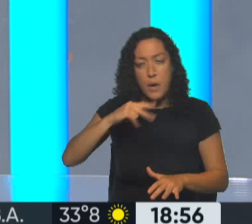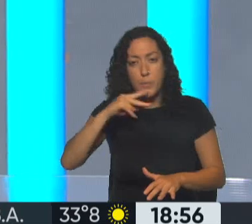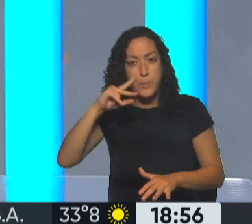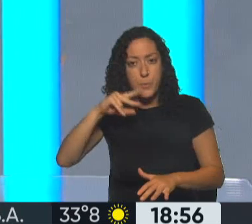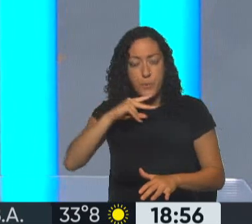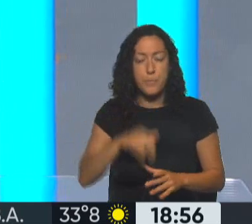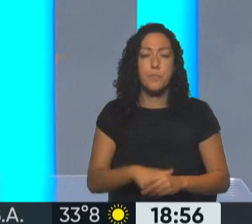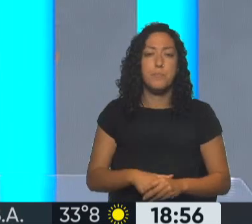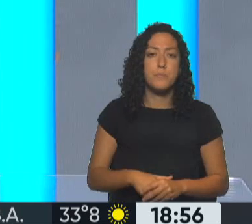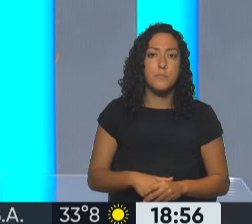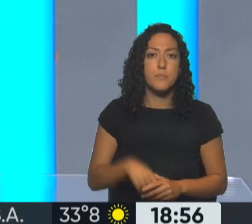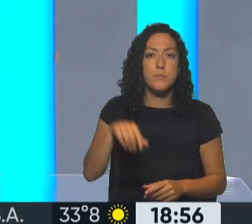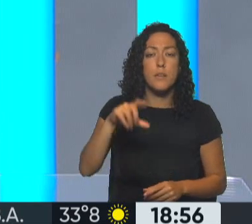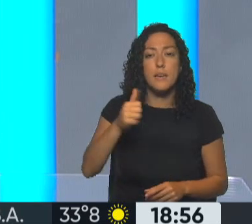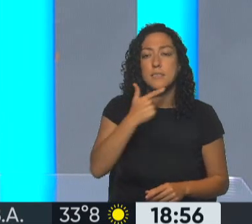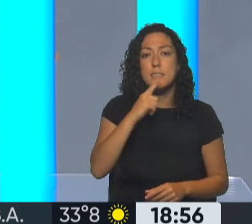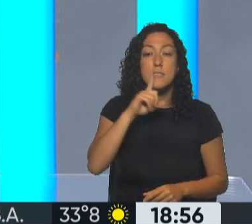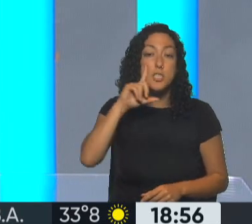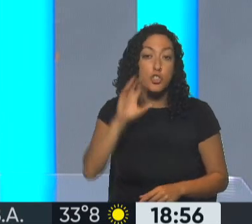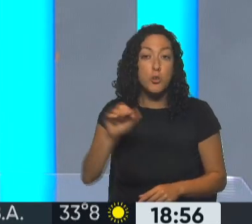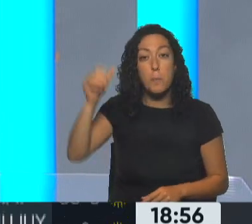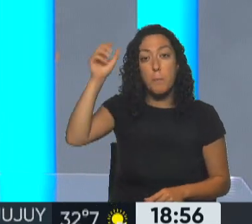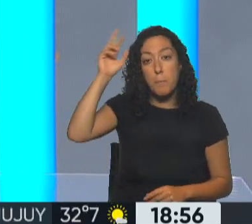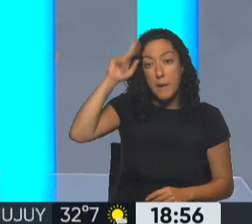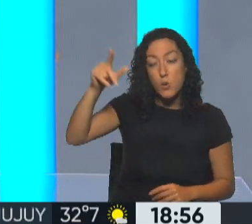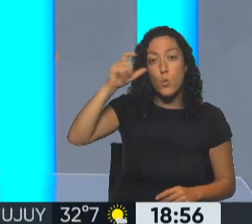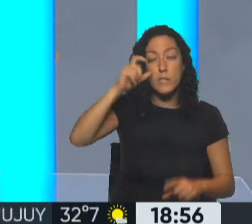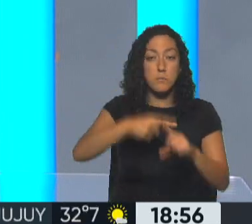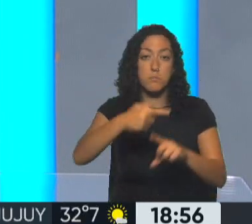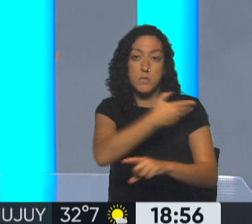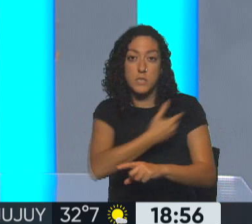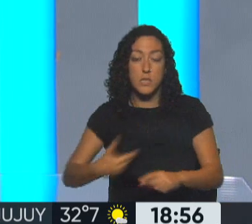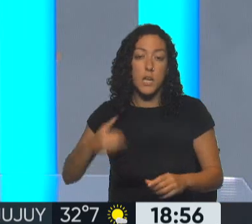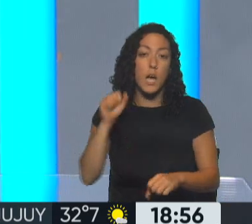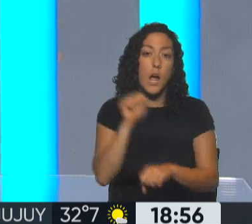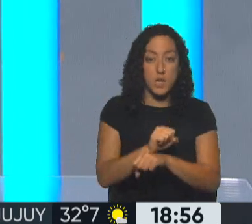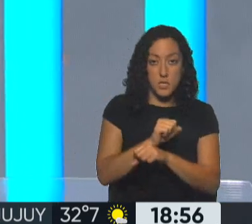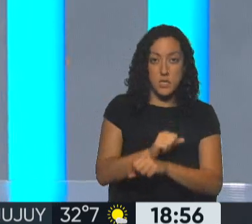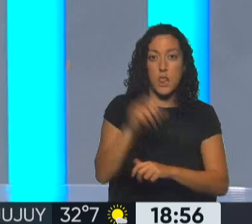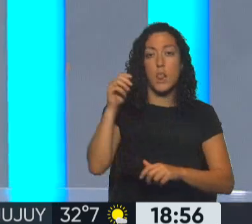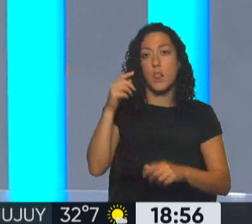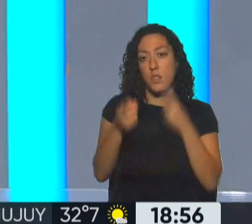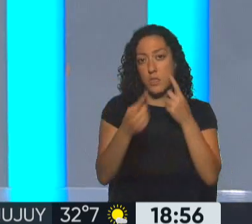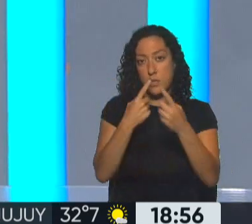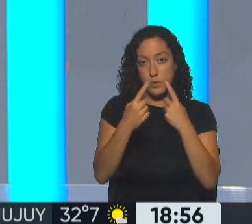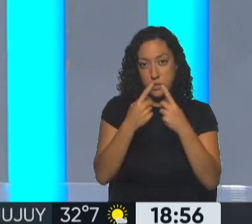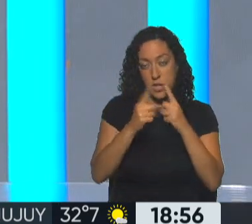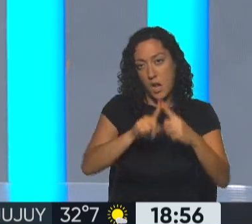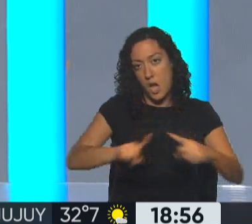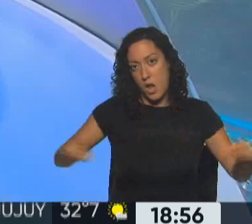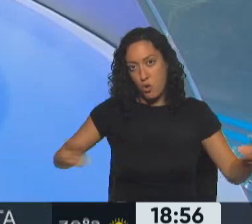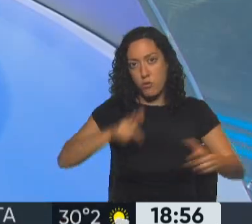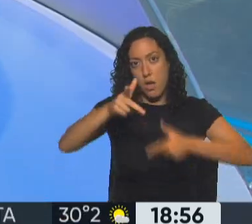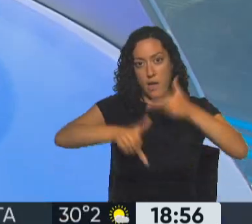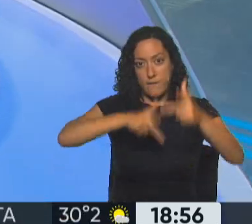Nos vamos a Perú. Pedro Castillo, el expresidente peruano, habló desde la cárcel en una entrevista extensa. Leticia, ¿qué